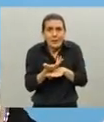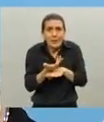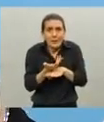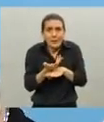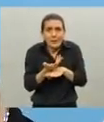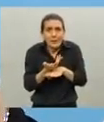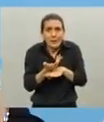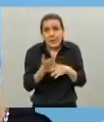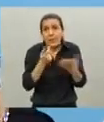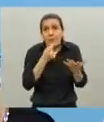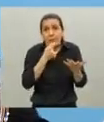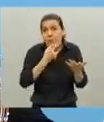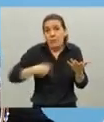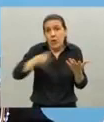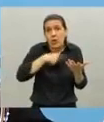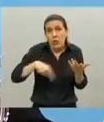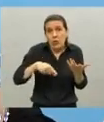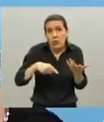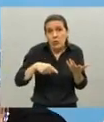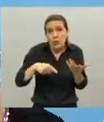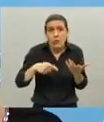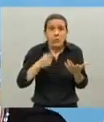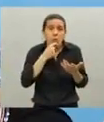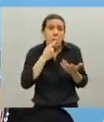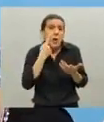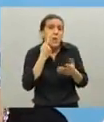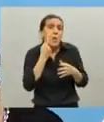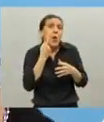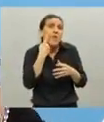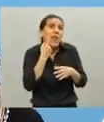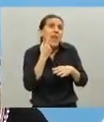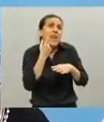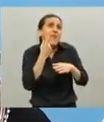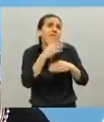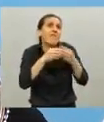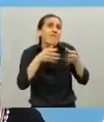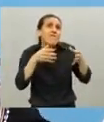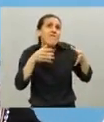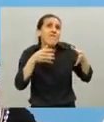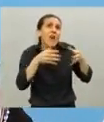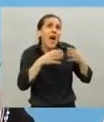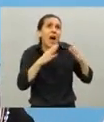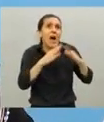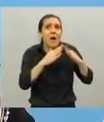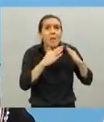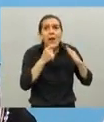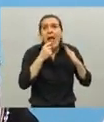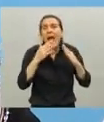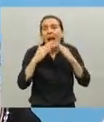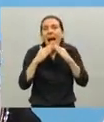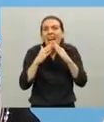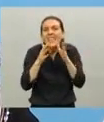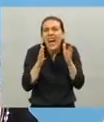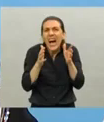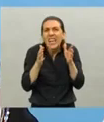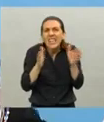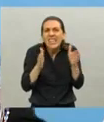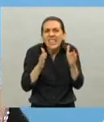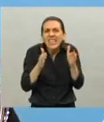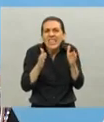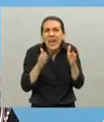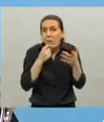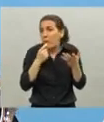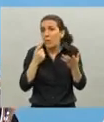Y como todos nosotros, viven en familia, en lugares muy reducidos, y donde uno se